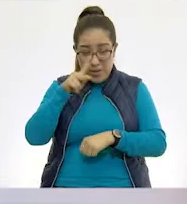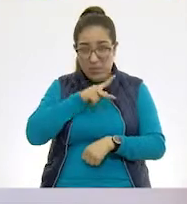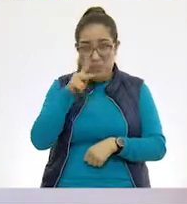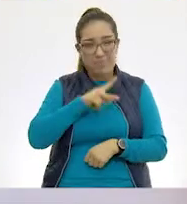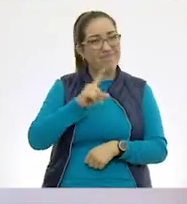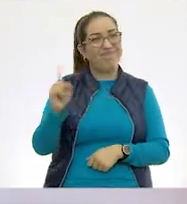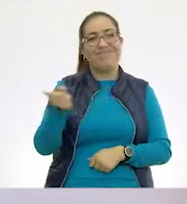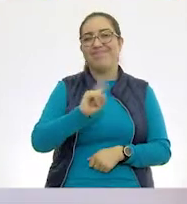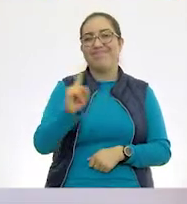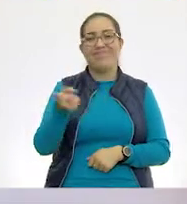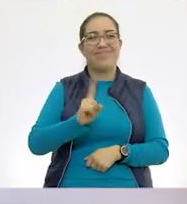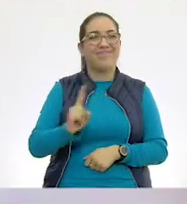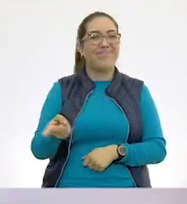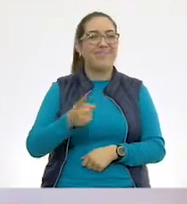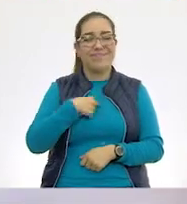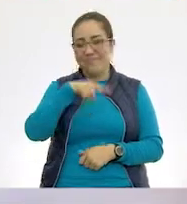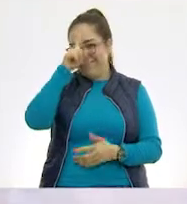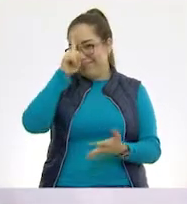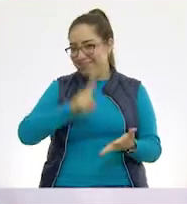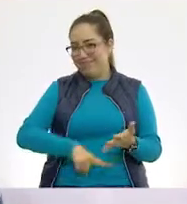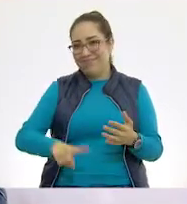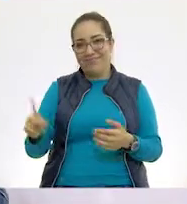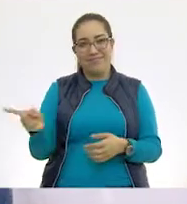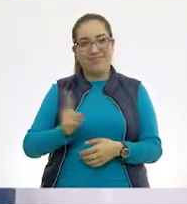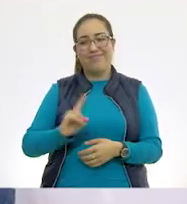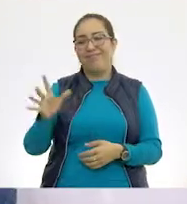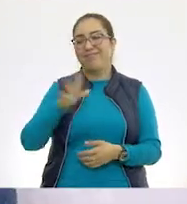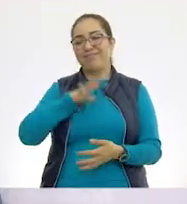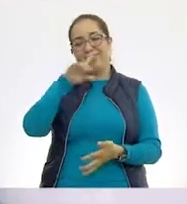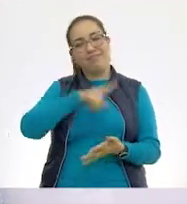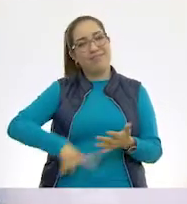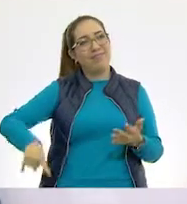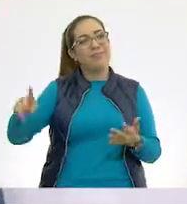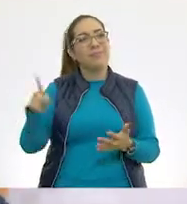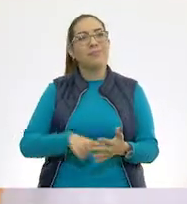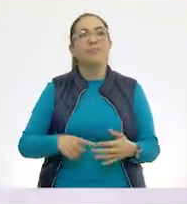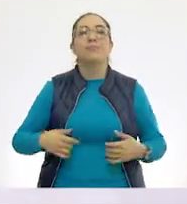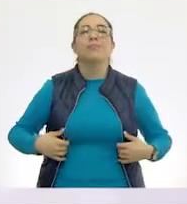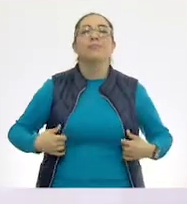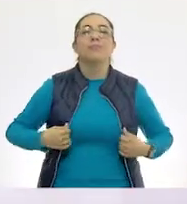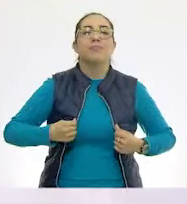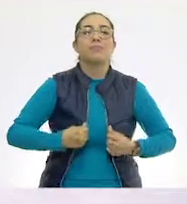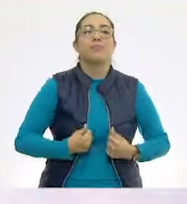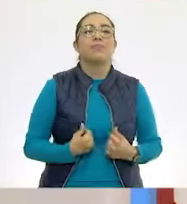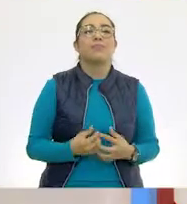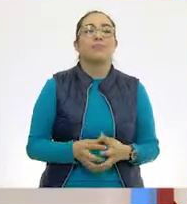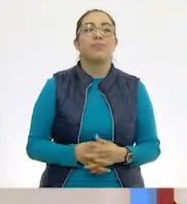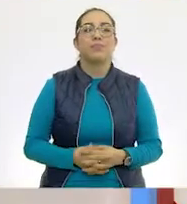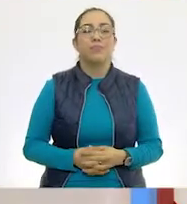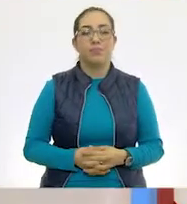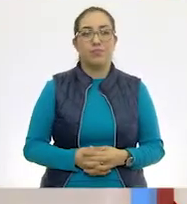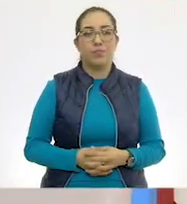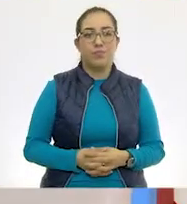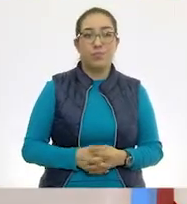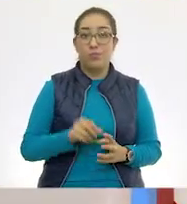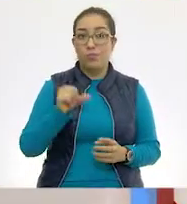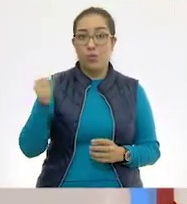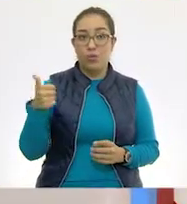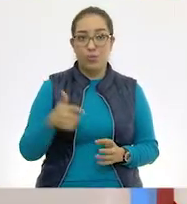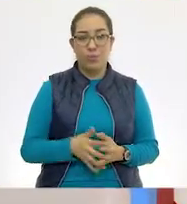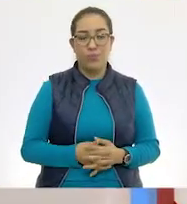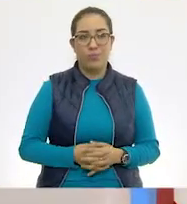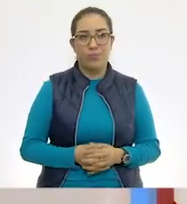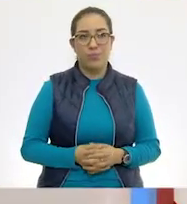Yo también creo que no. Entonces, vamos a ponerles un... Tache. Gracias, elefantes. Y vamos al siguiente.